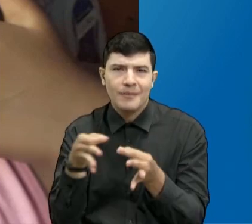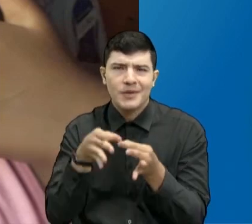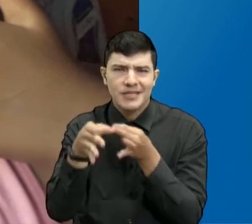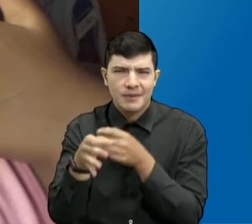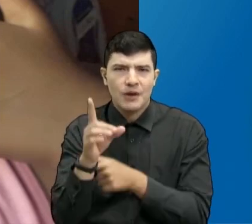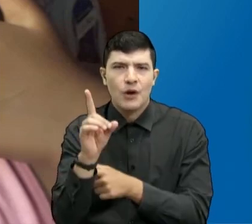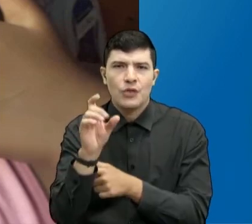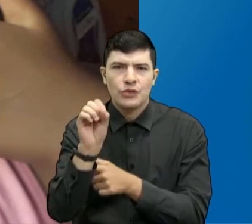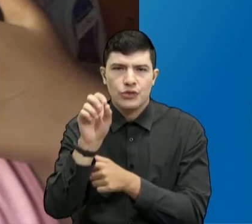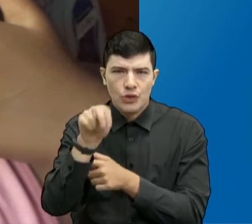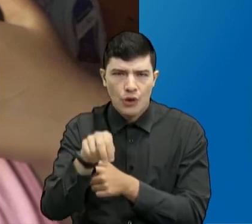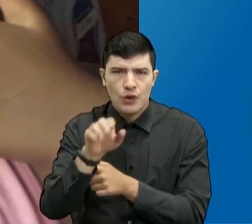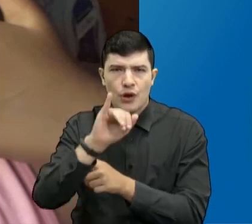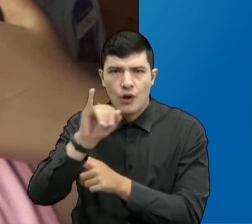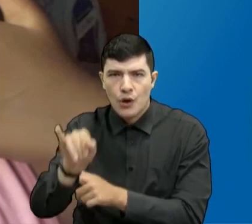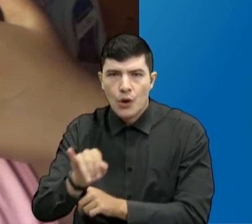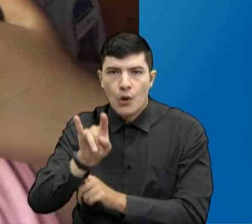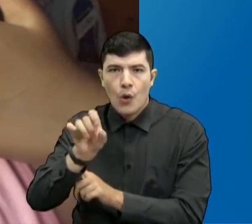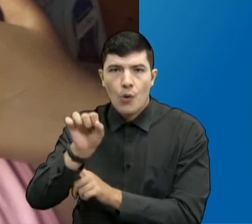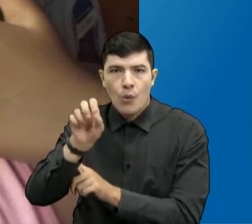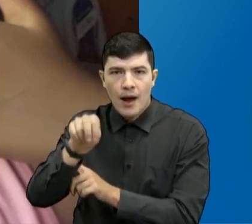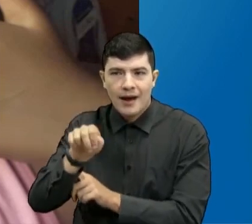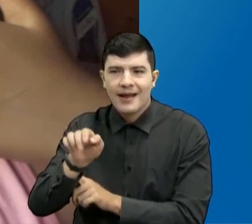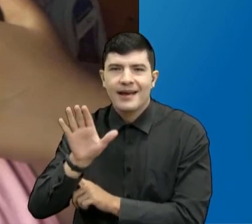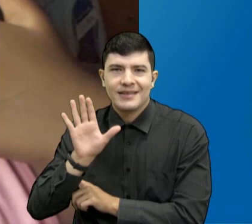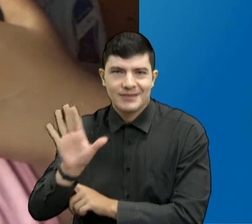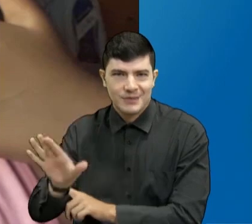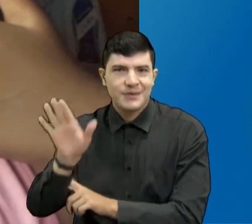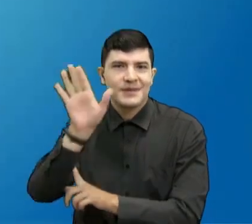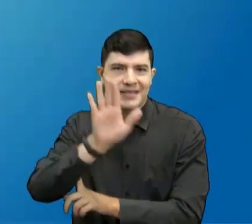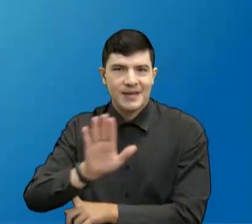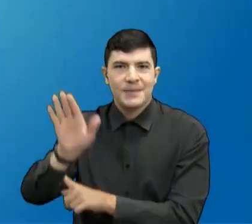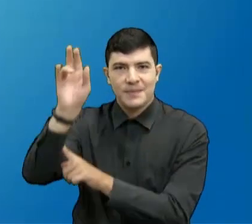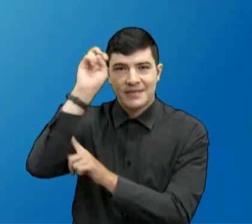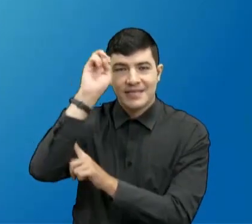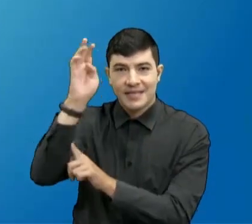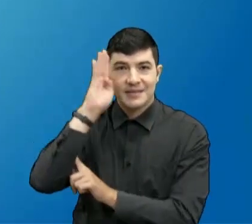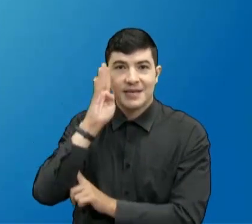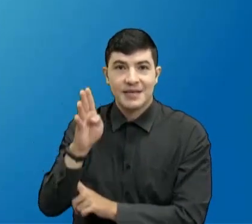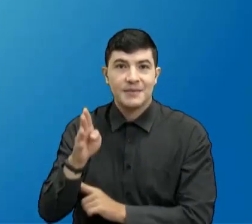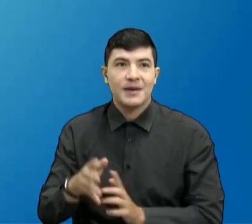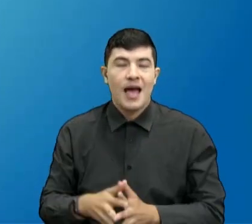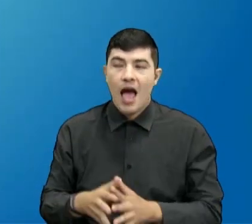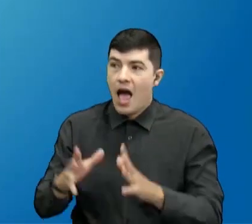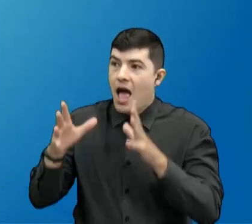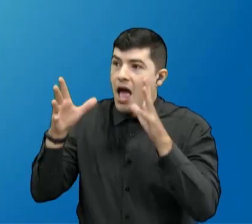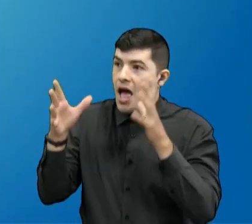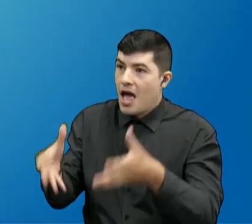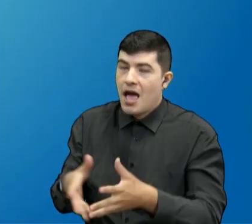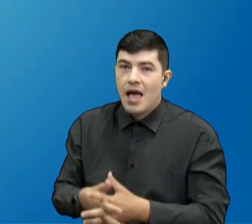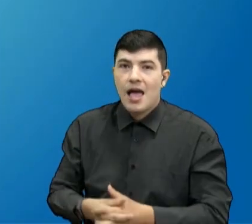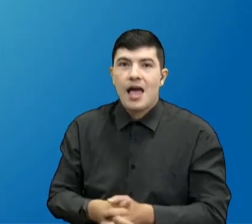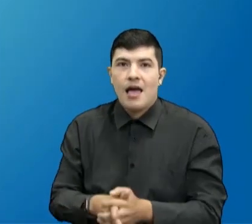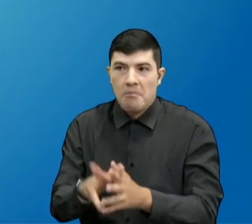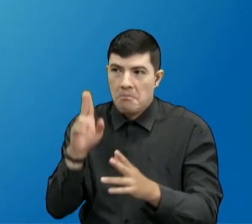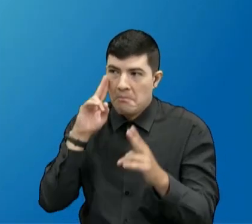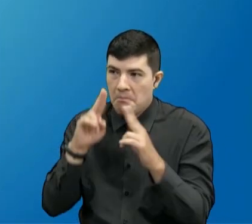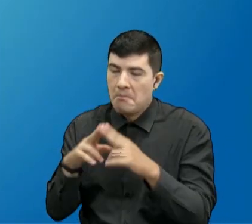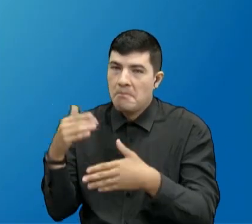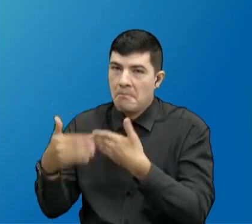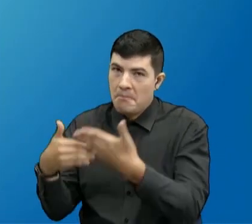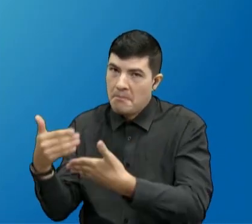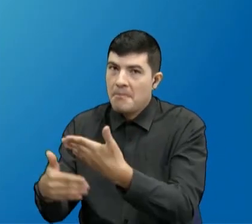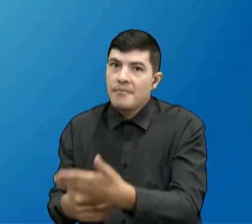otro municipio Doctor Pé, de mi amado Departamento Norte de Santander. carachas. Vea, pues vamos conociendo a la... Mire,